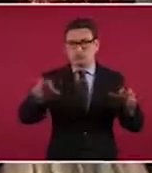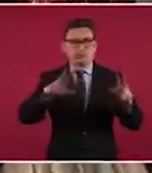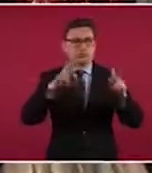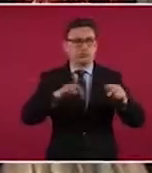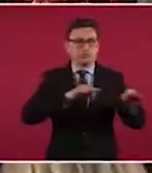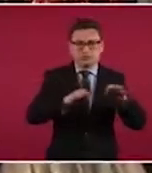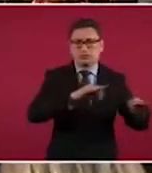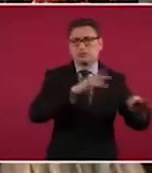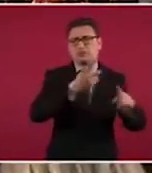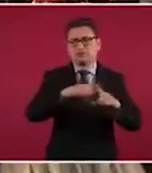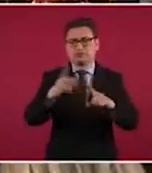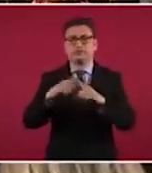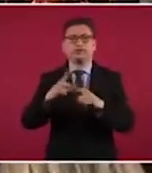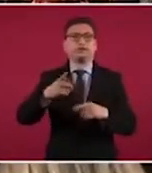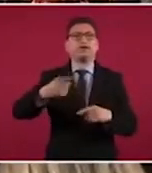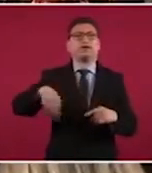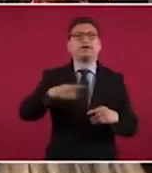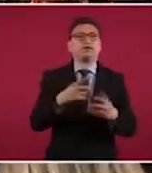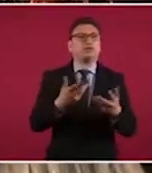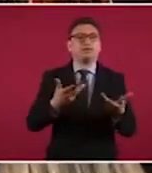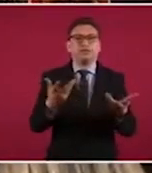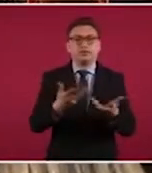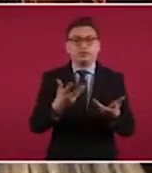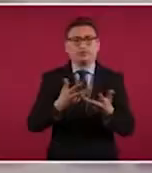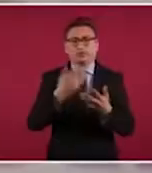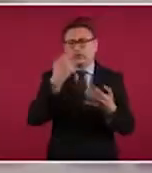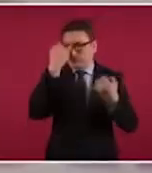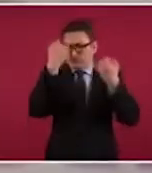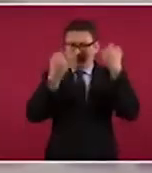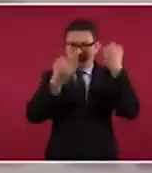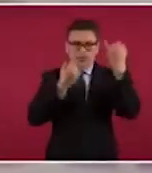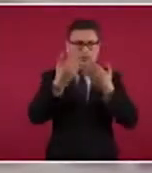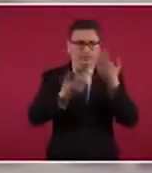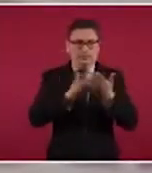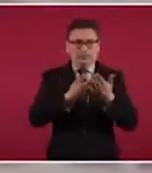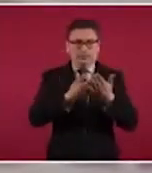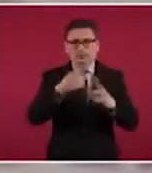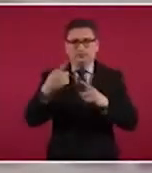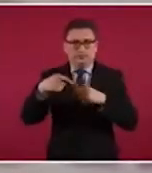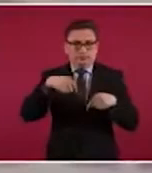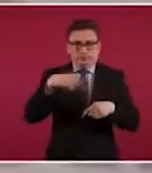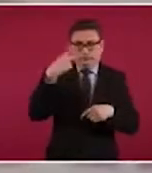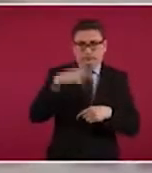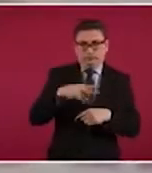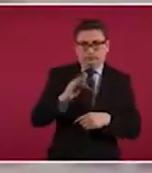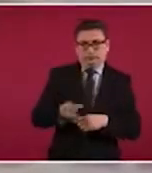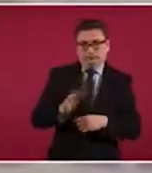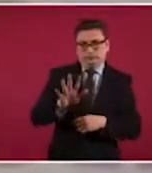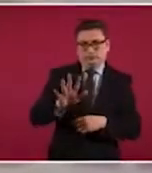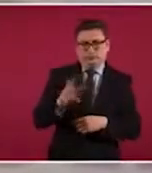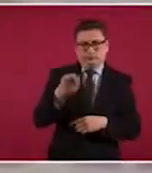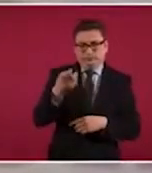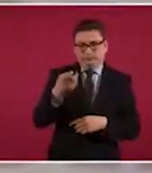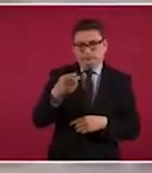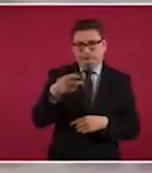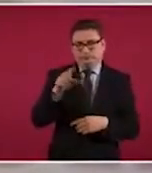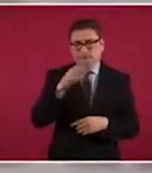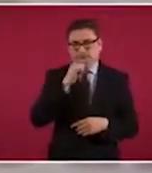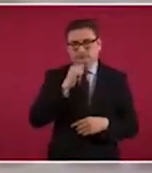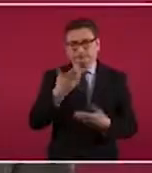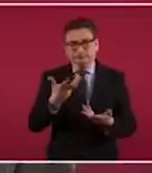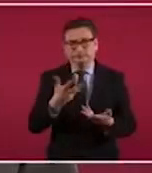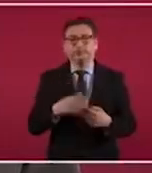etcétera, ventilando ideas que serían totalmente inaceptables para México. Entonces, les hemos dicho eso no, por allá no puede ir.